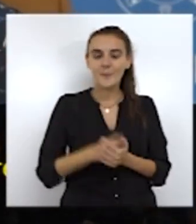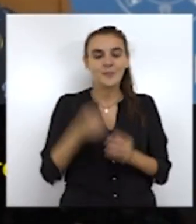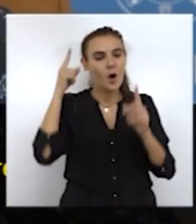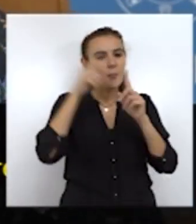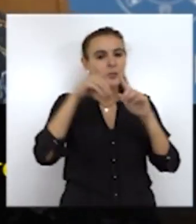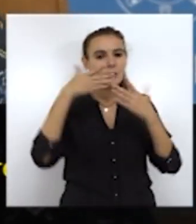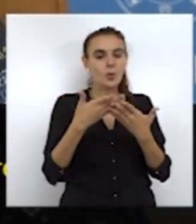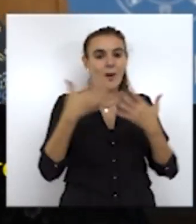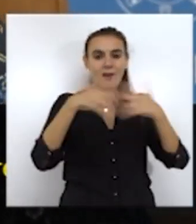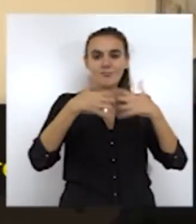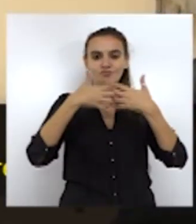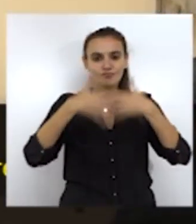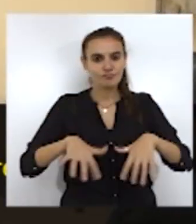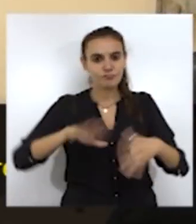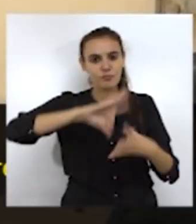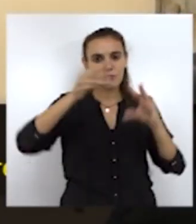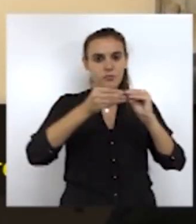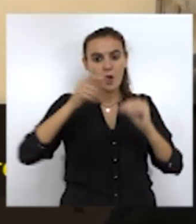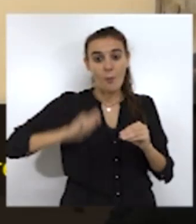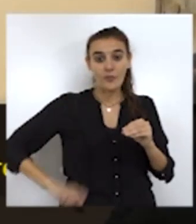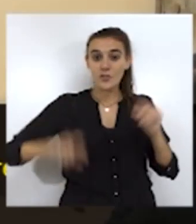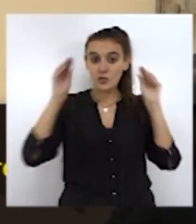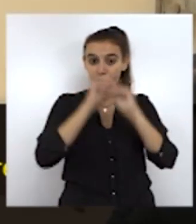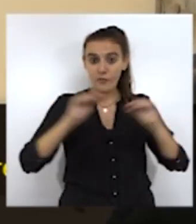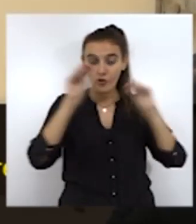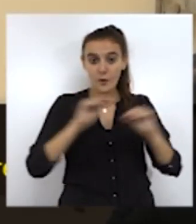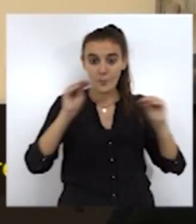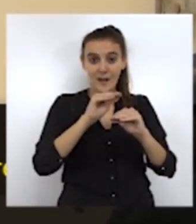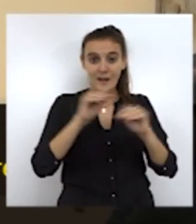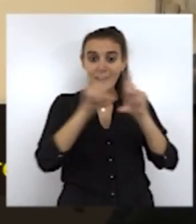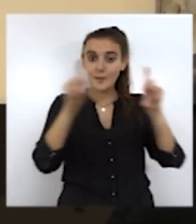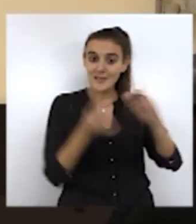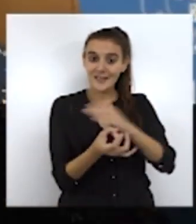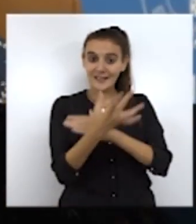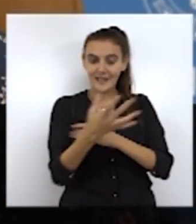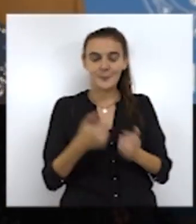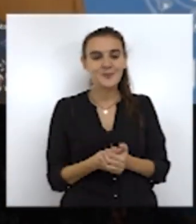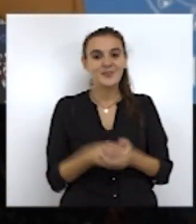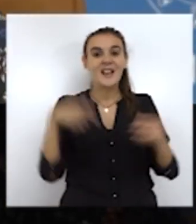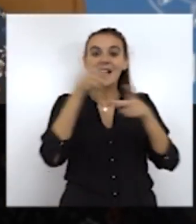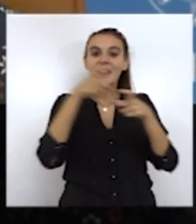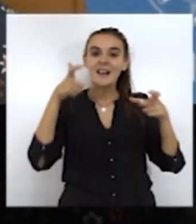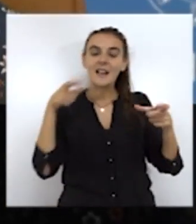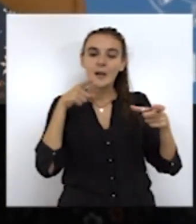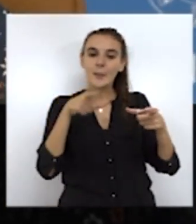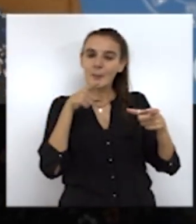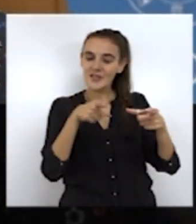intención es adecuar las infraestructuras formar a los profesionales y ayudarles a crear las empresas Las personas que quieran